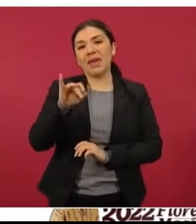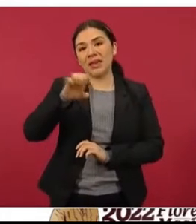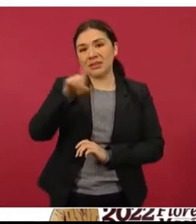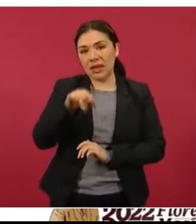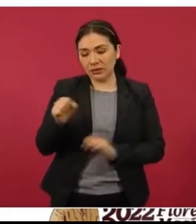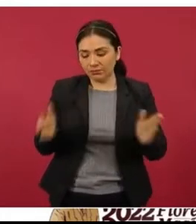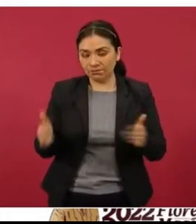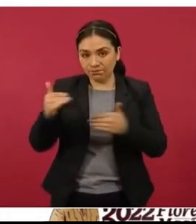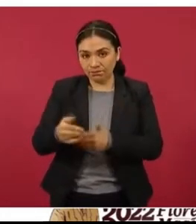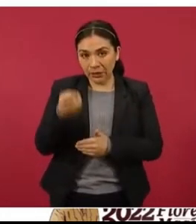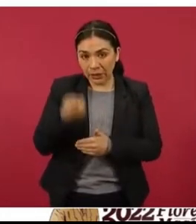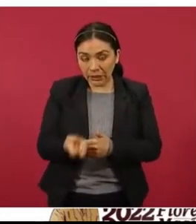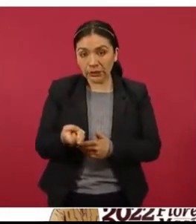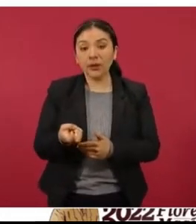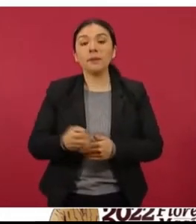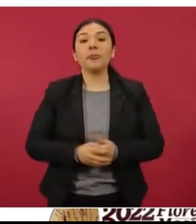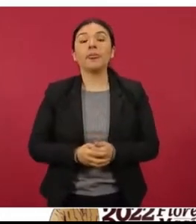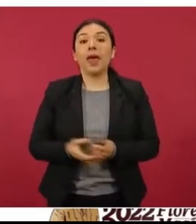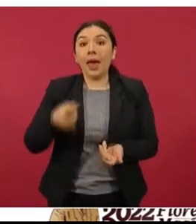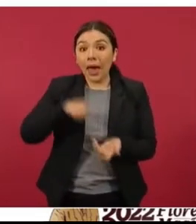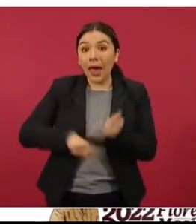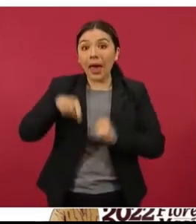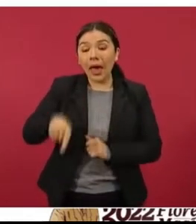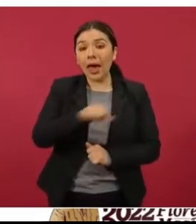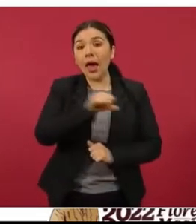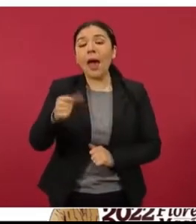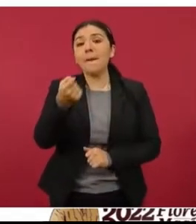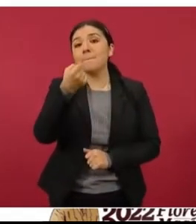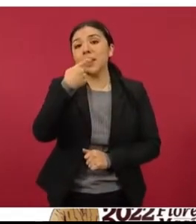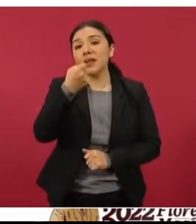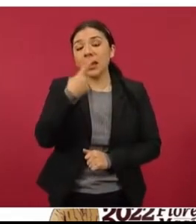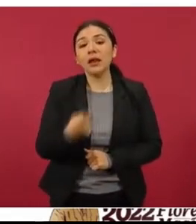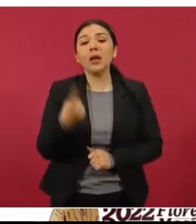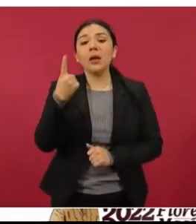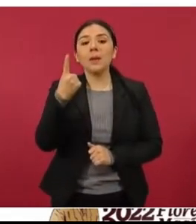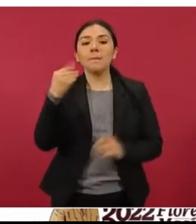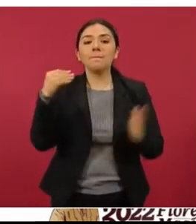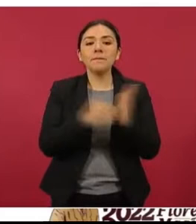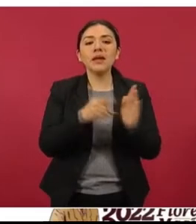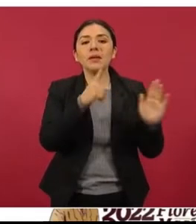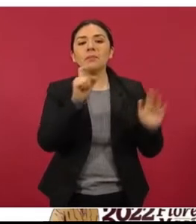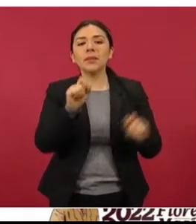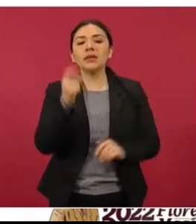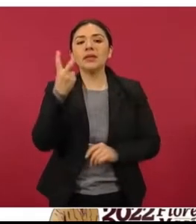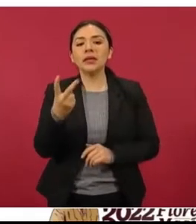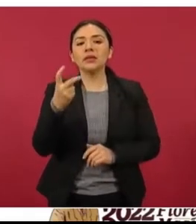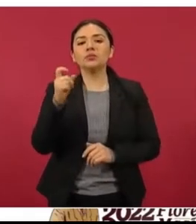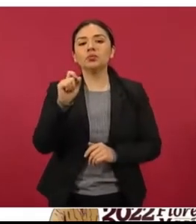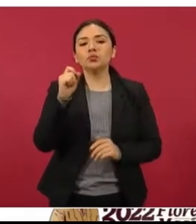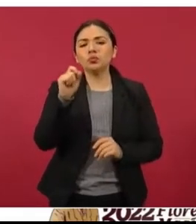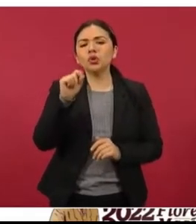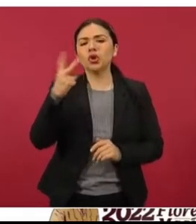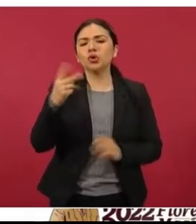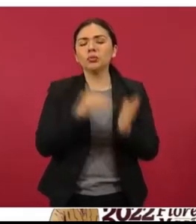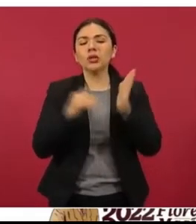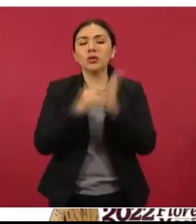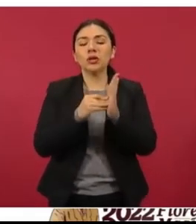piezas. De ellos, de medicamentos, 100,023.2 millones de piezas,